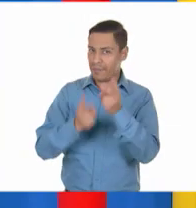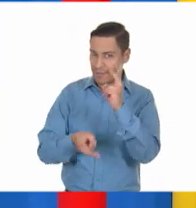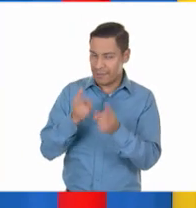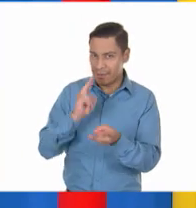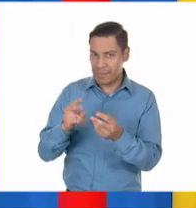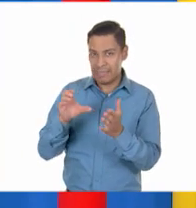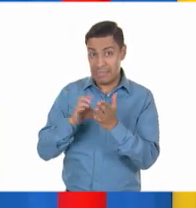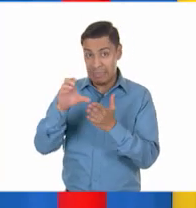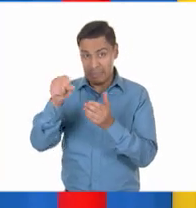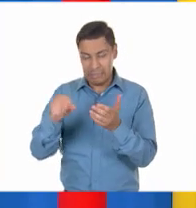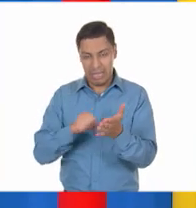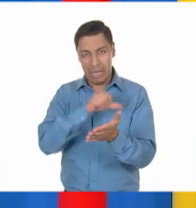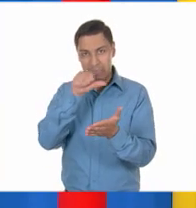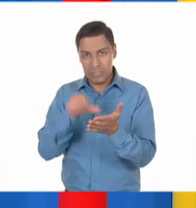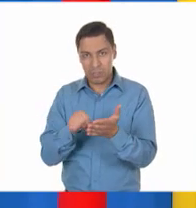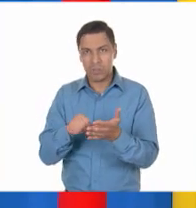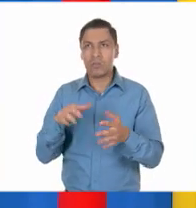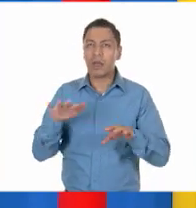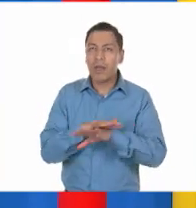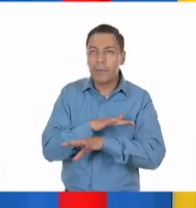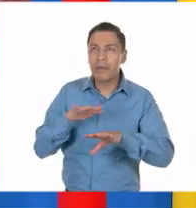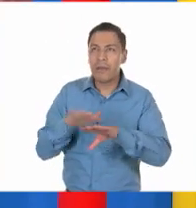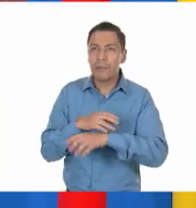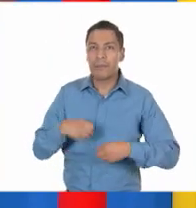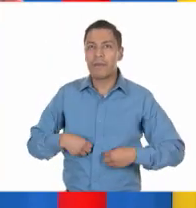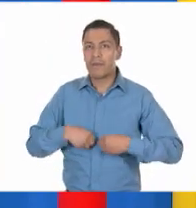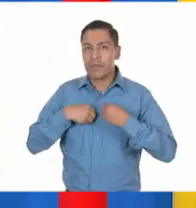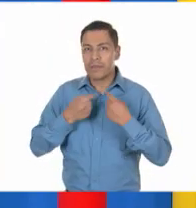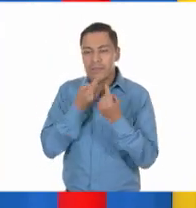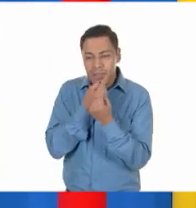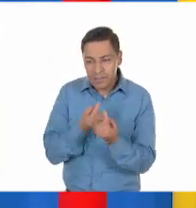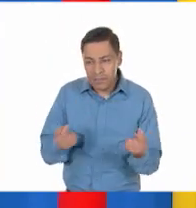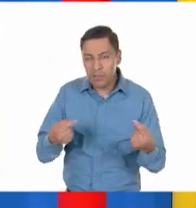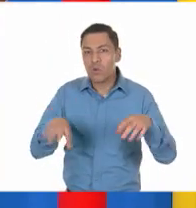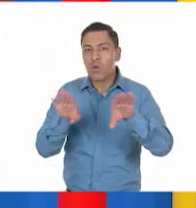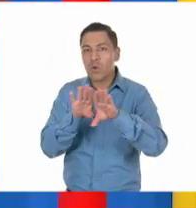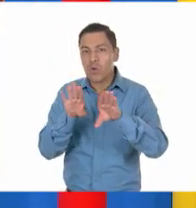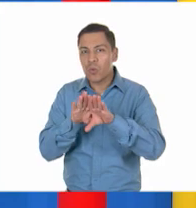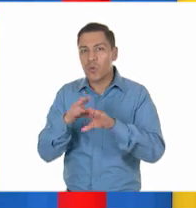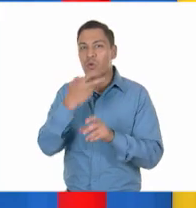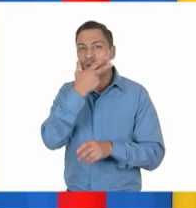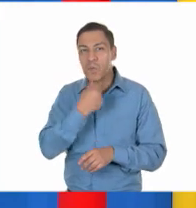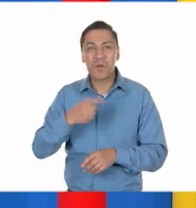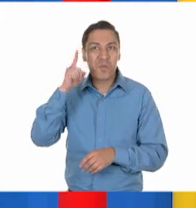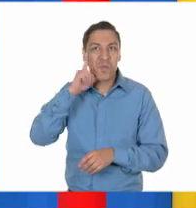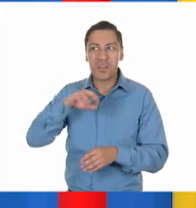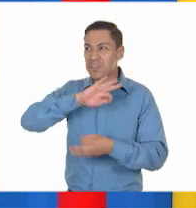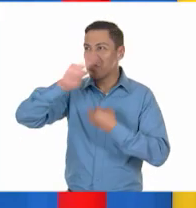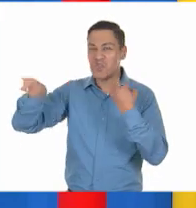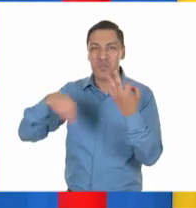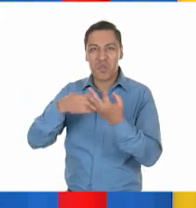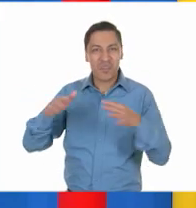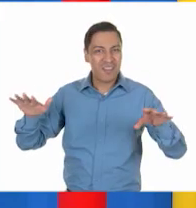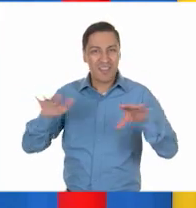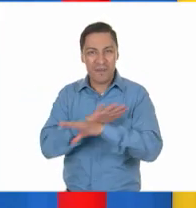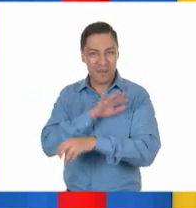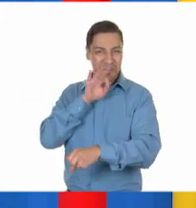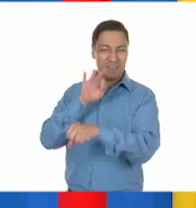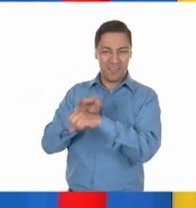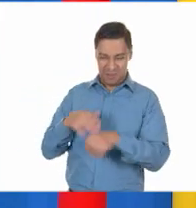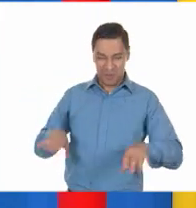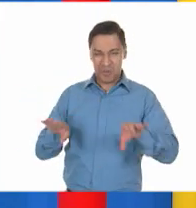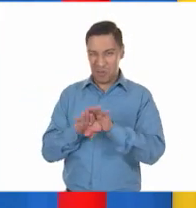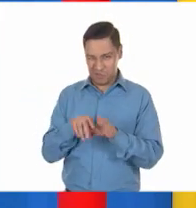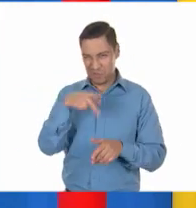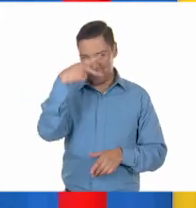efectos que estos artículos han tenido en la vida cotidiana de los niños, las niñas, los hombres y las mujeres de México. Gracias por